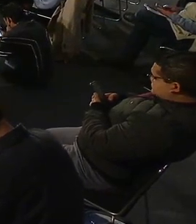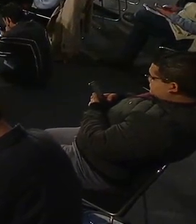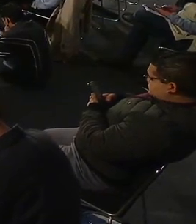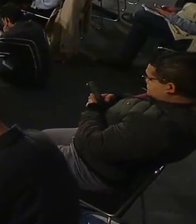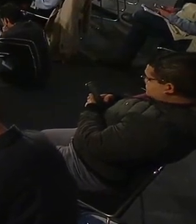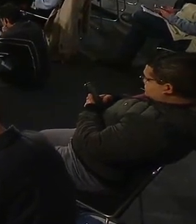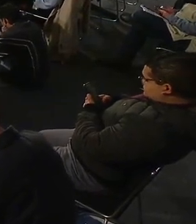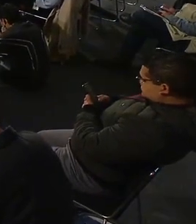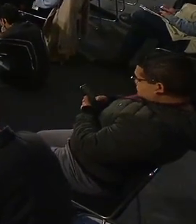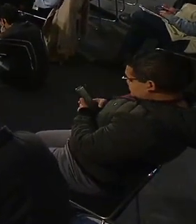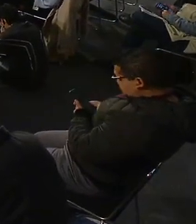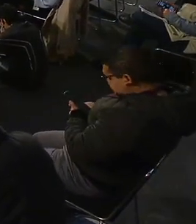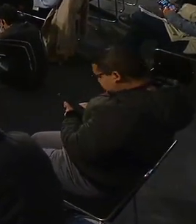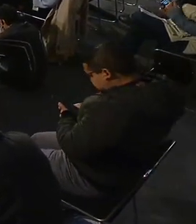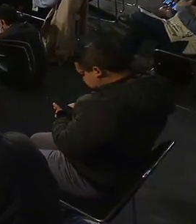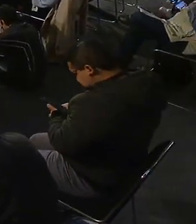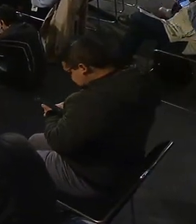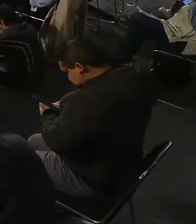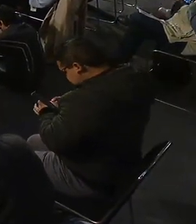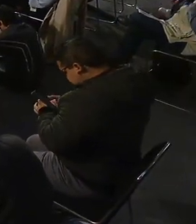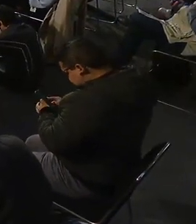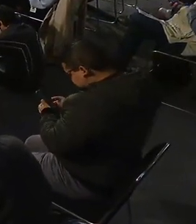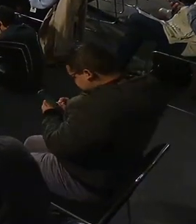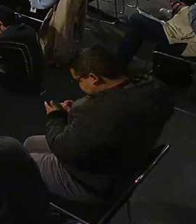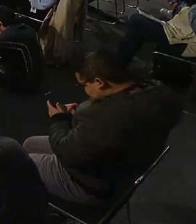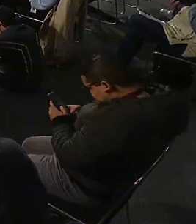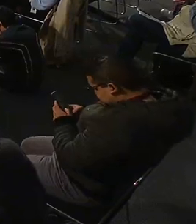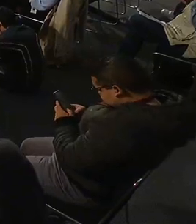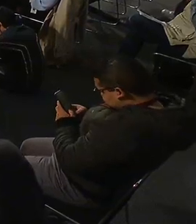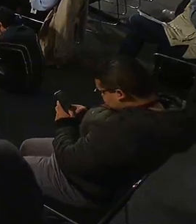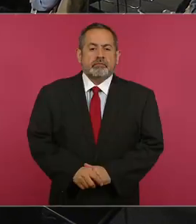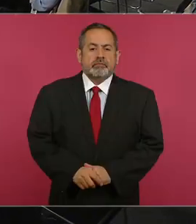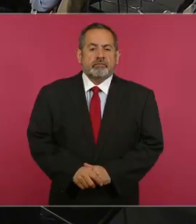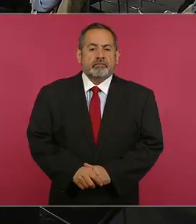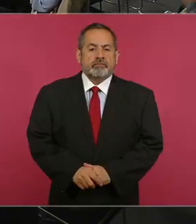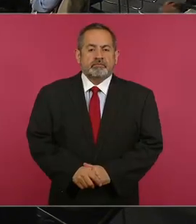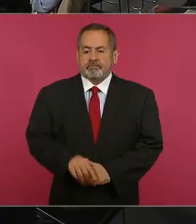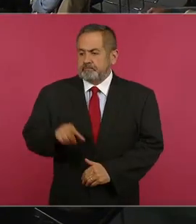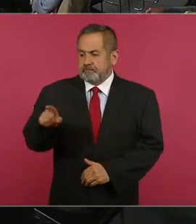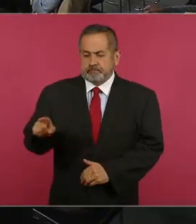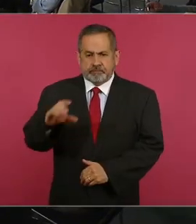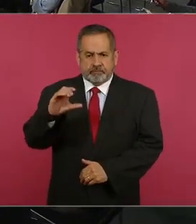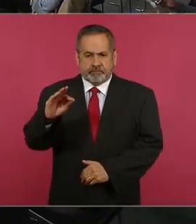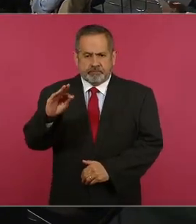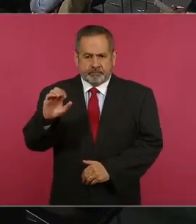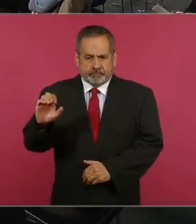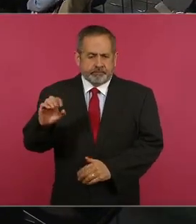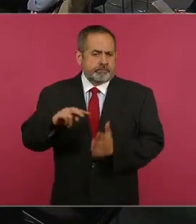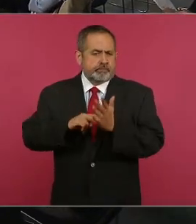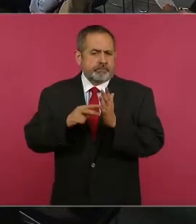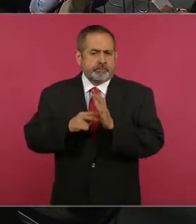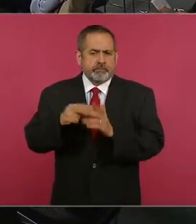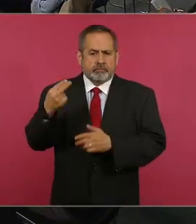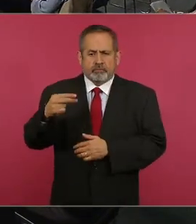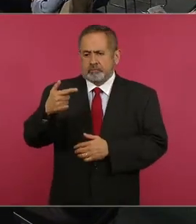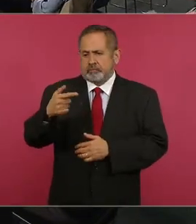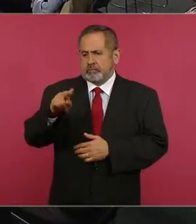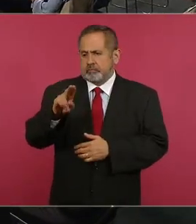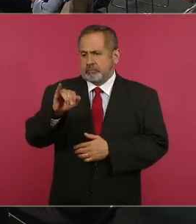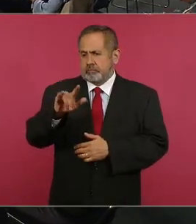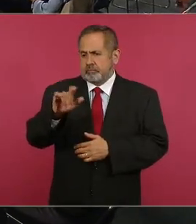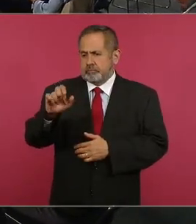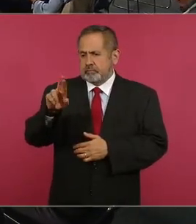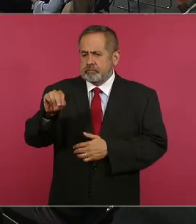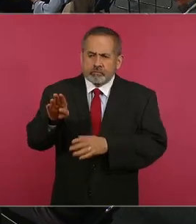Nevares, de Comisión Federal de Electricidad, ¿cómo va el restablecimiento